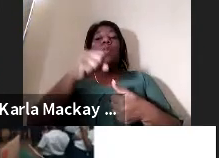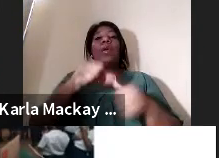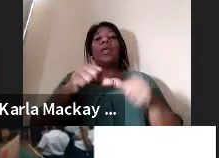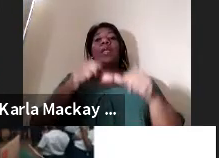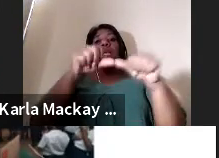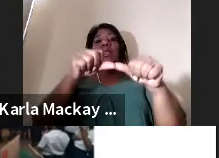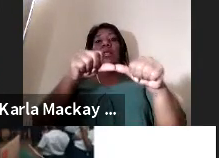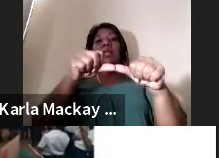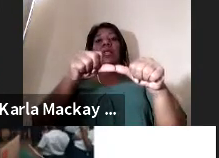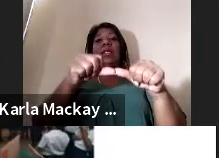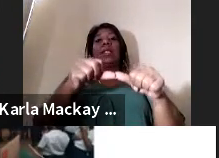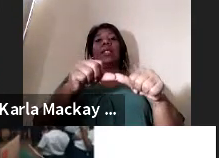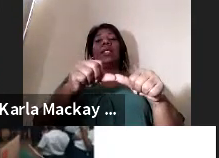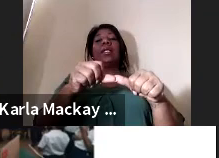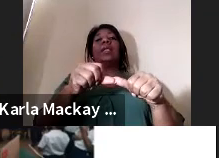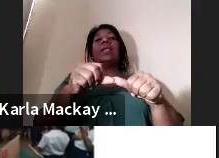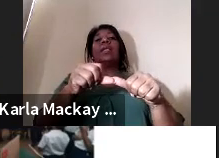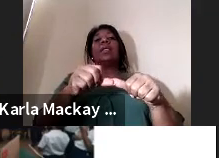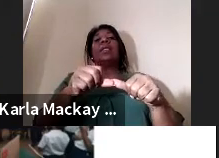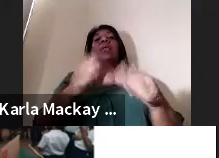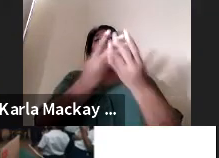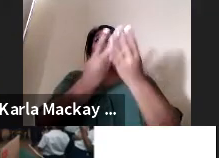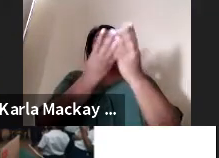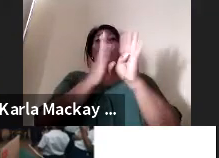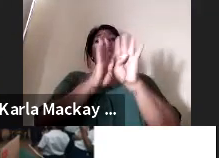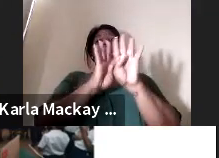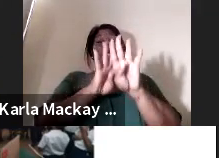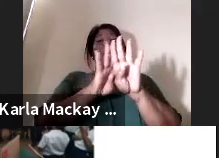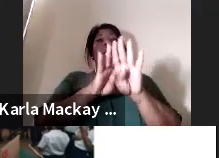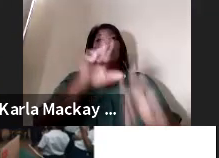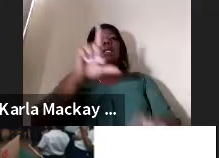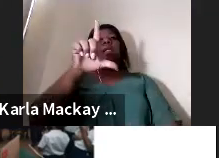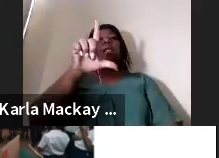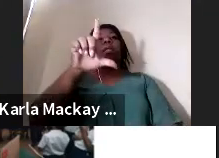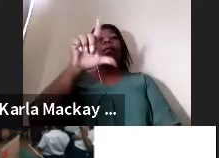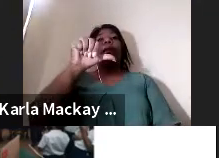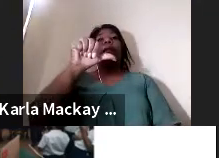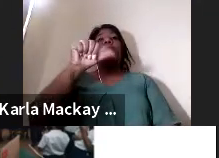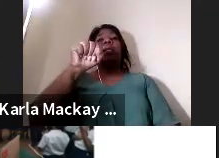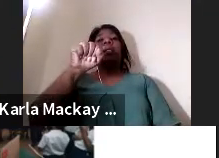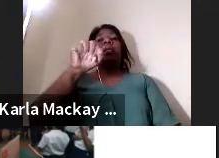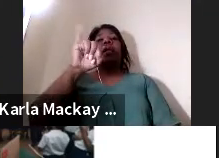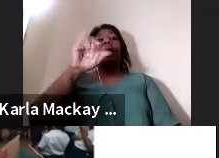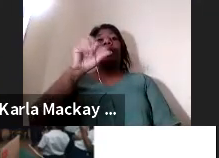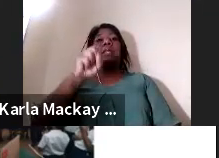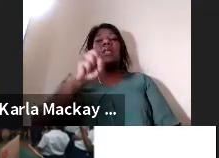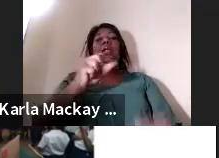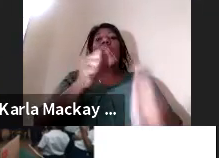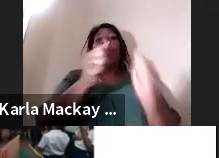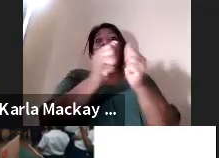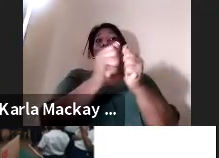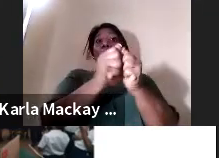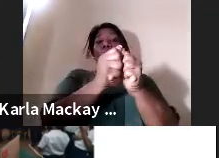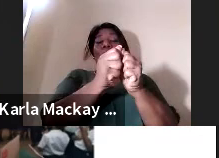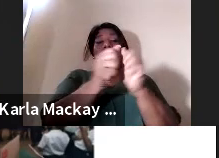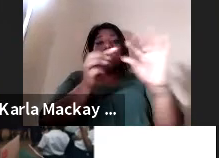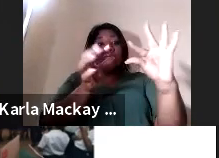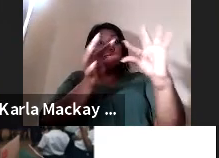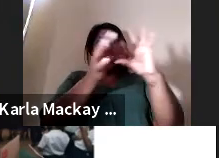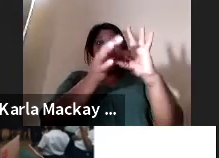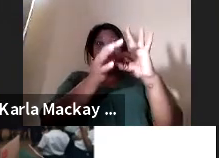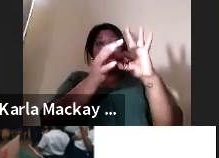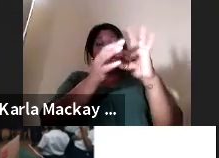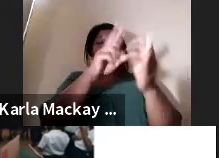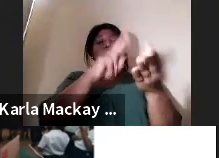establecer algún tipo de convenio con la red LACIR incluso con nosotros acá desde Isai Universidad porque está articulado para el